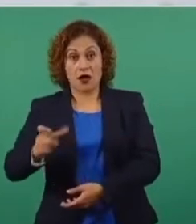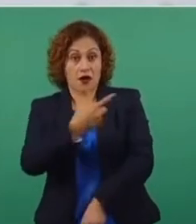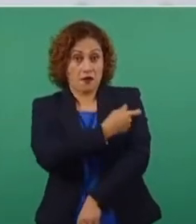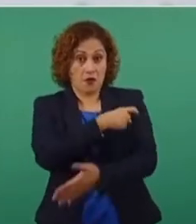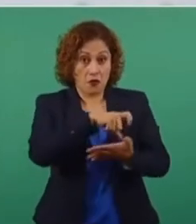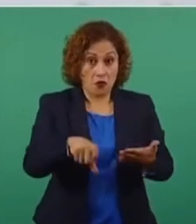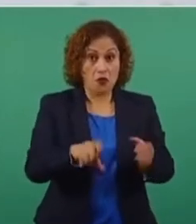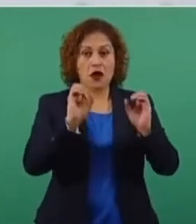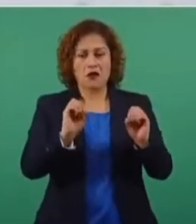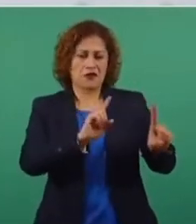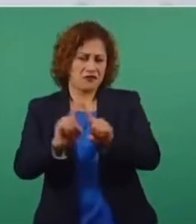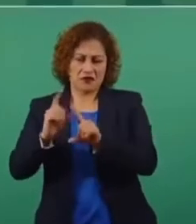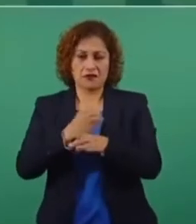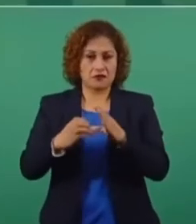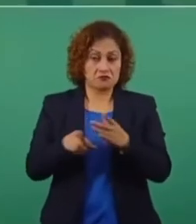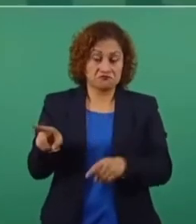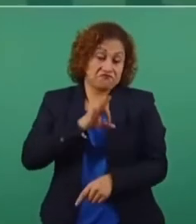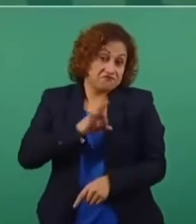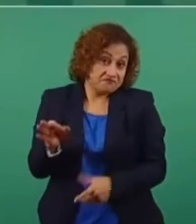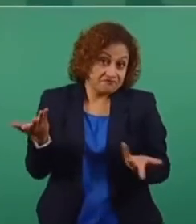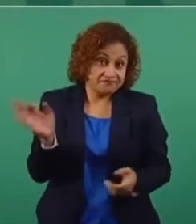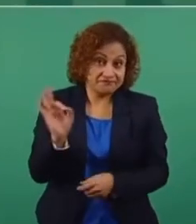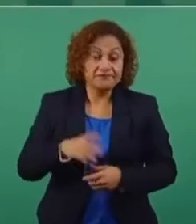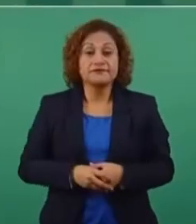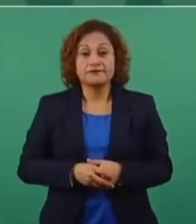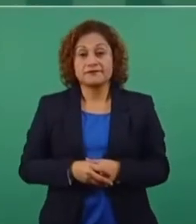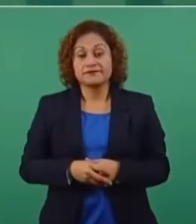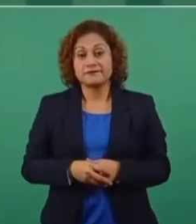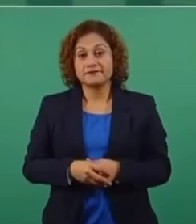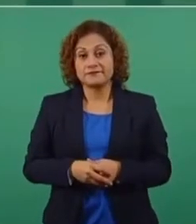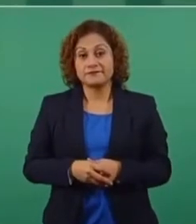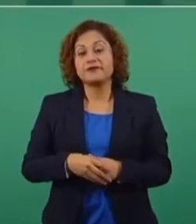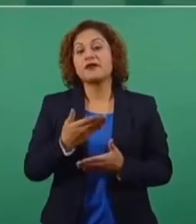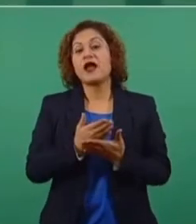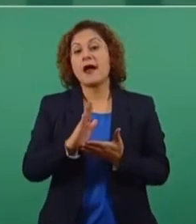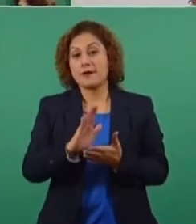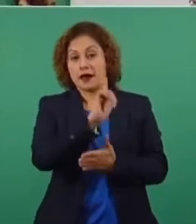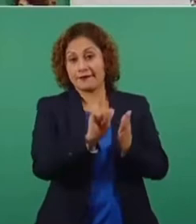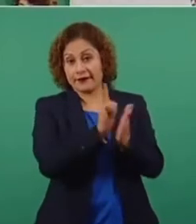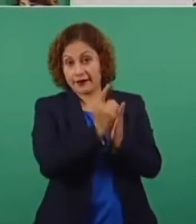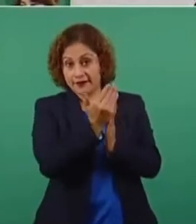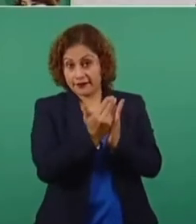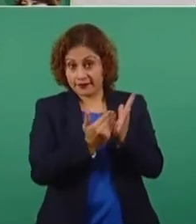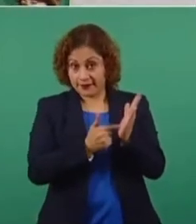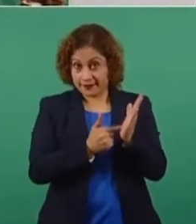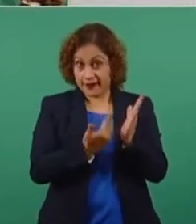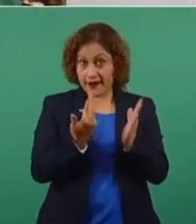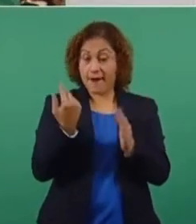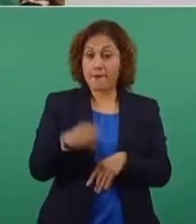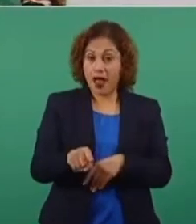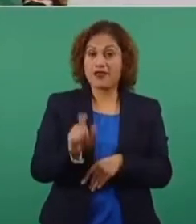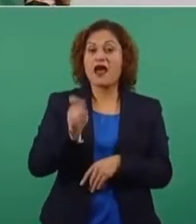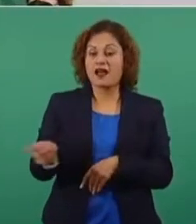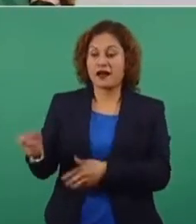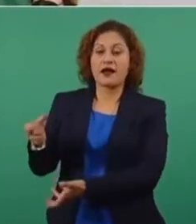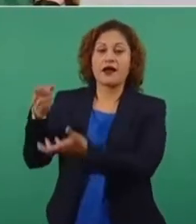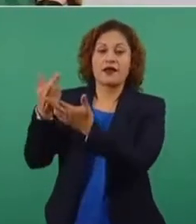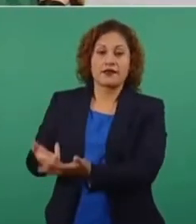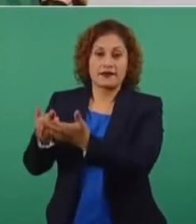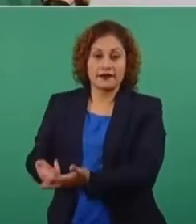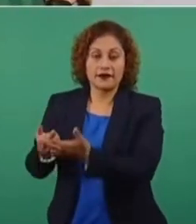recursos etiquetados. Además, de acuerdo a las disposiciones legales, ese dinero se